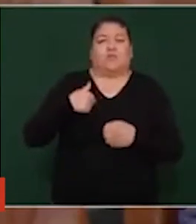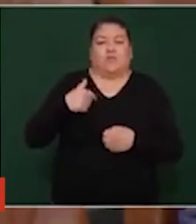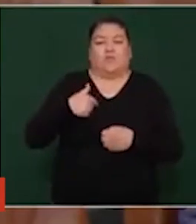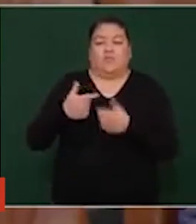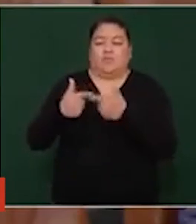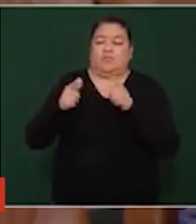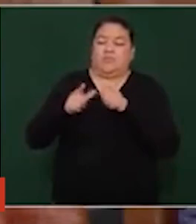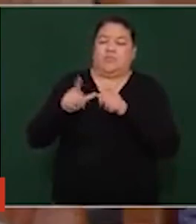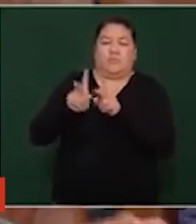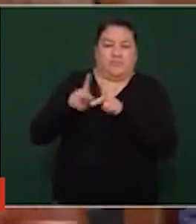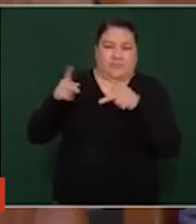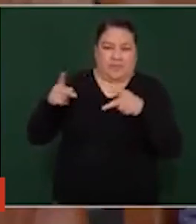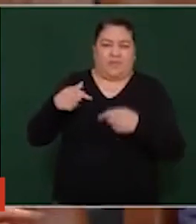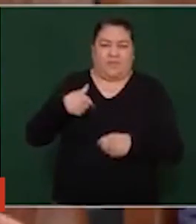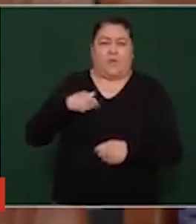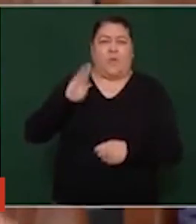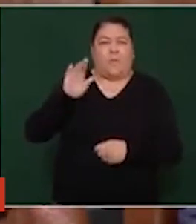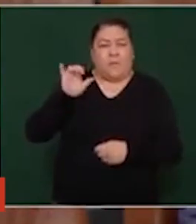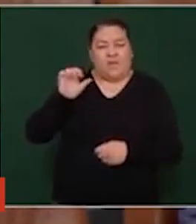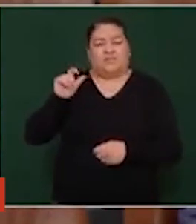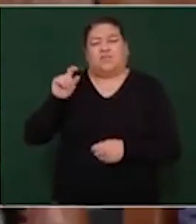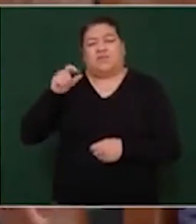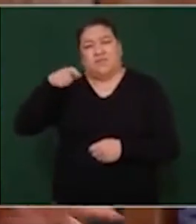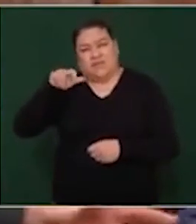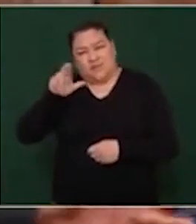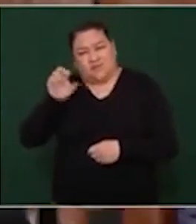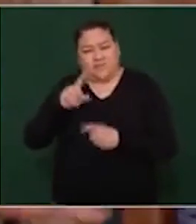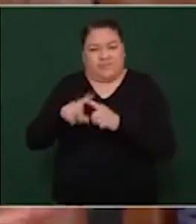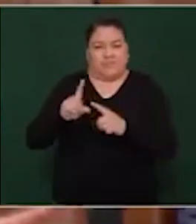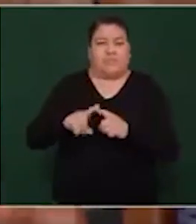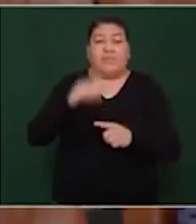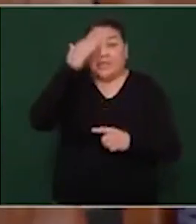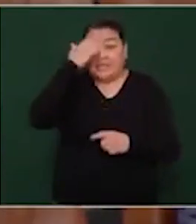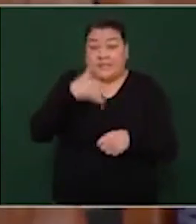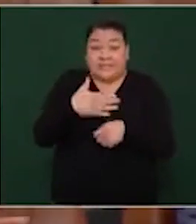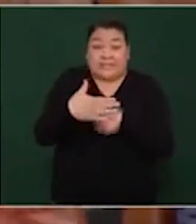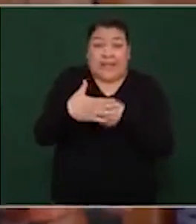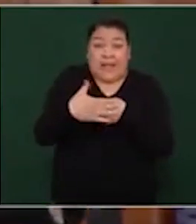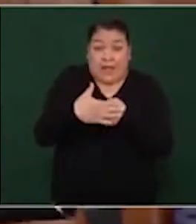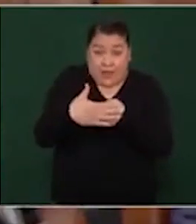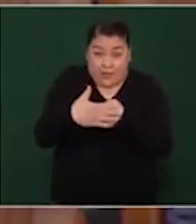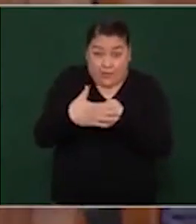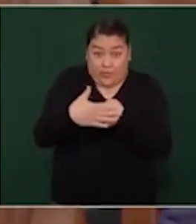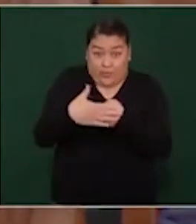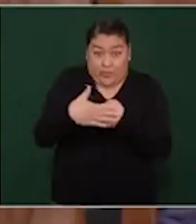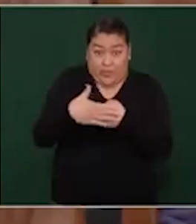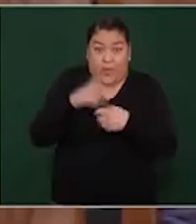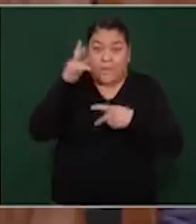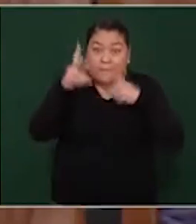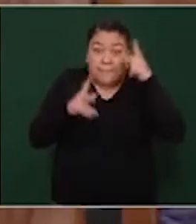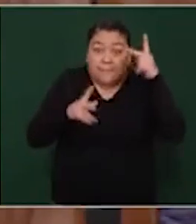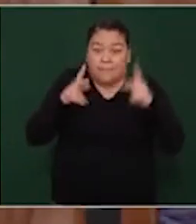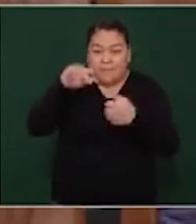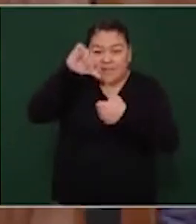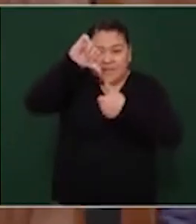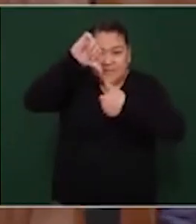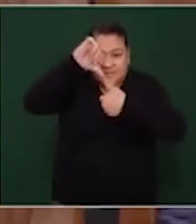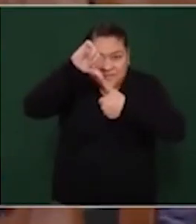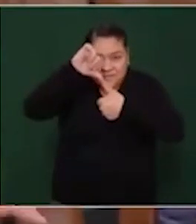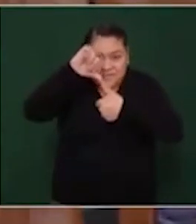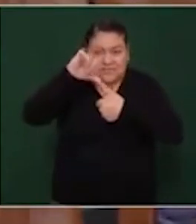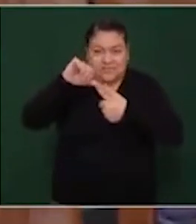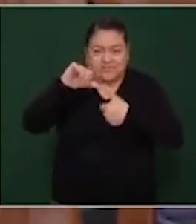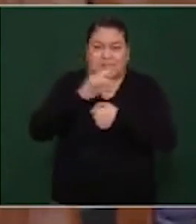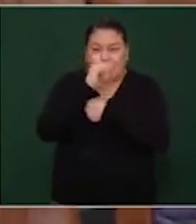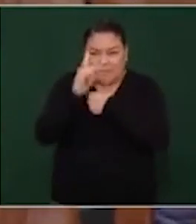Cantón. Señor presidente, a vísperas de unas horas de que usted haga su primera gira por Centroamérica, en este